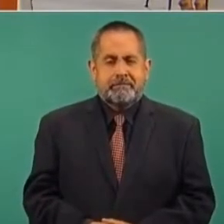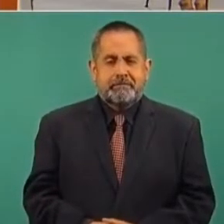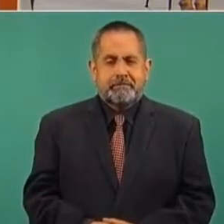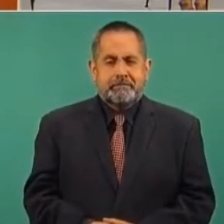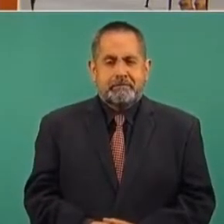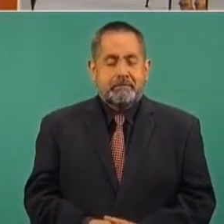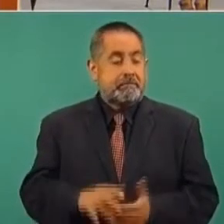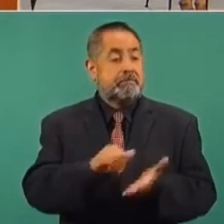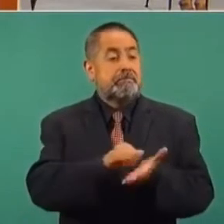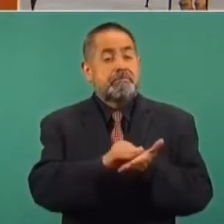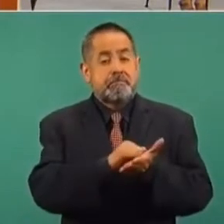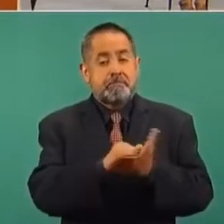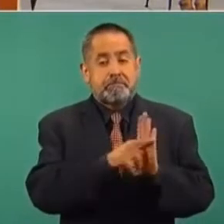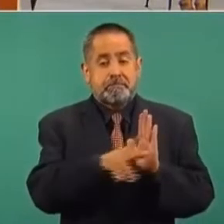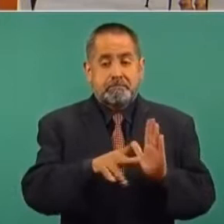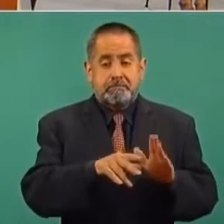el New York Times.